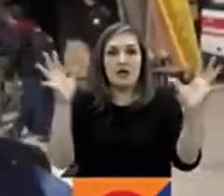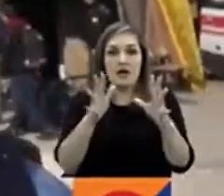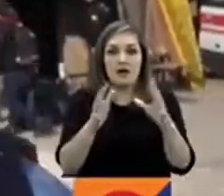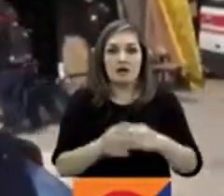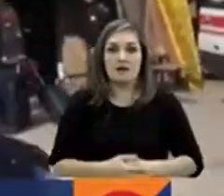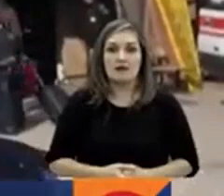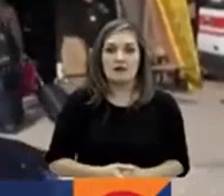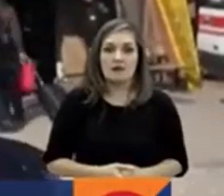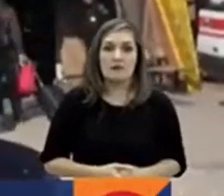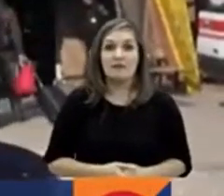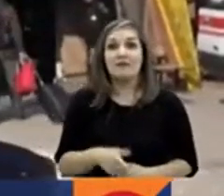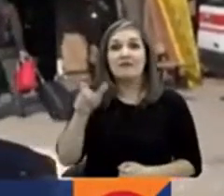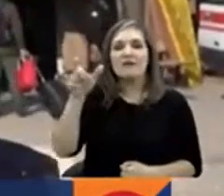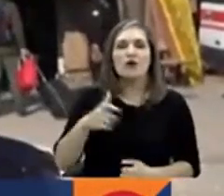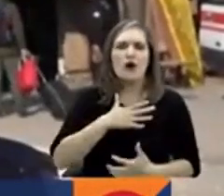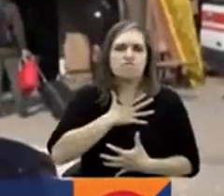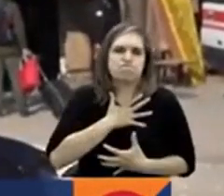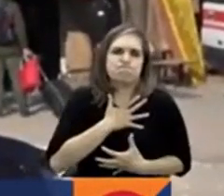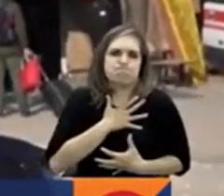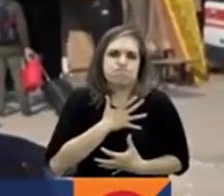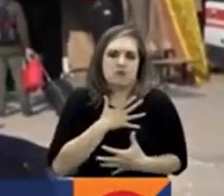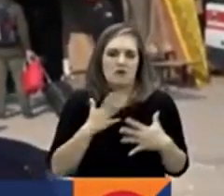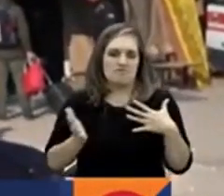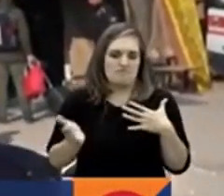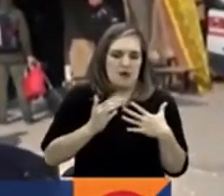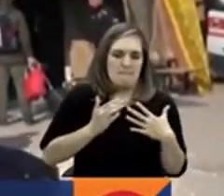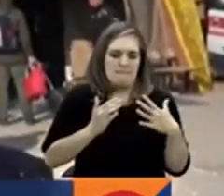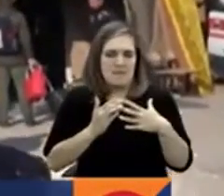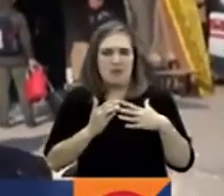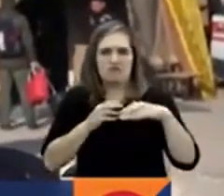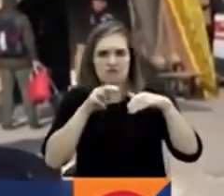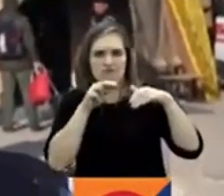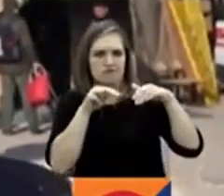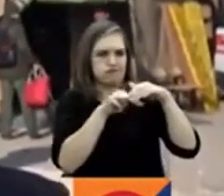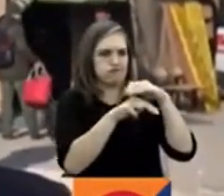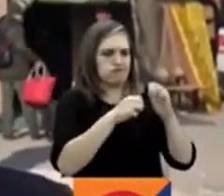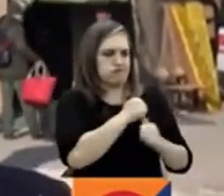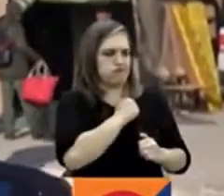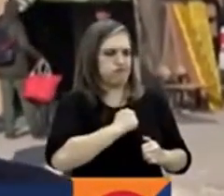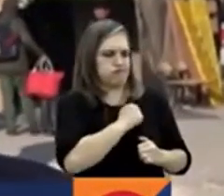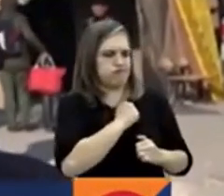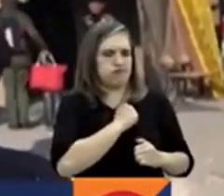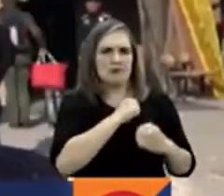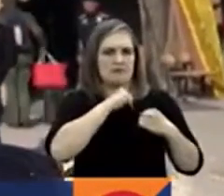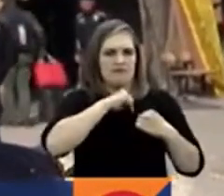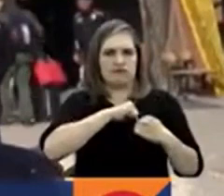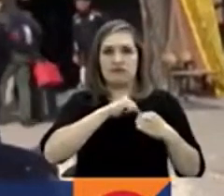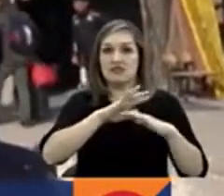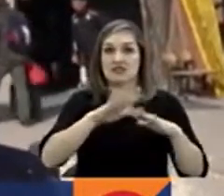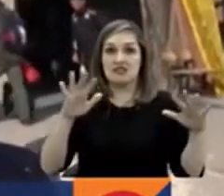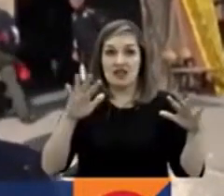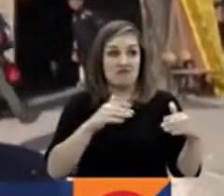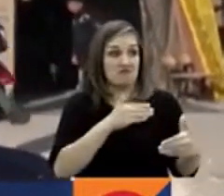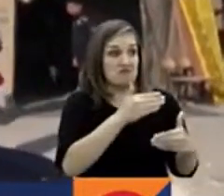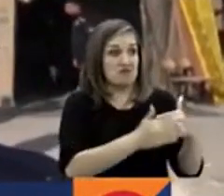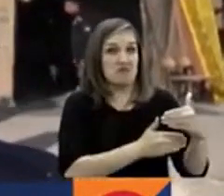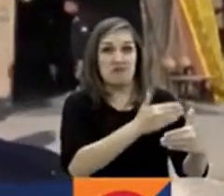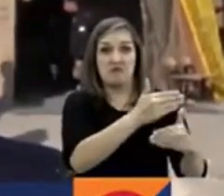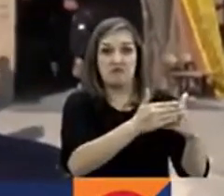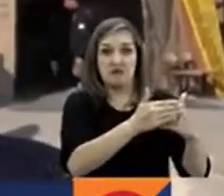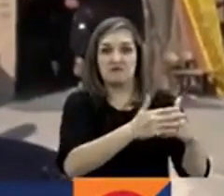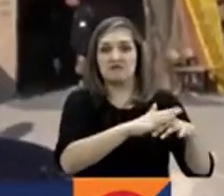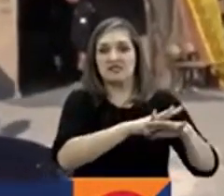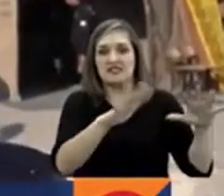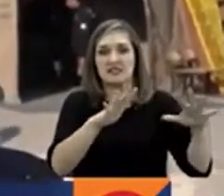neumotórax, le pusimos el tubo torácico, le hicimos la ecografía rápida y un cateterismo cardíaco. Y dos veces su corazón se detuvo.